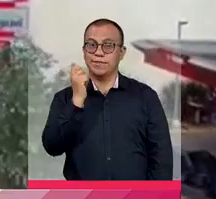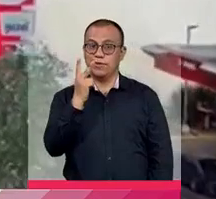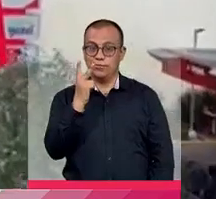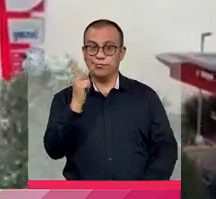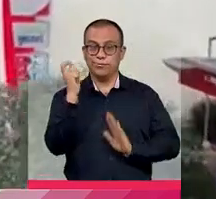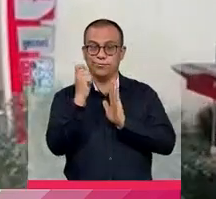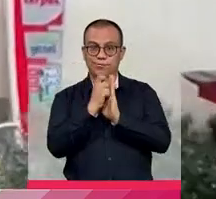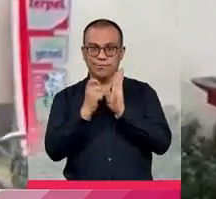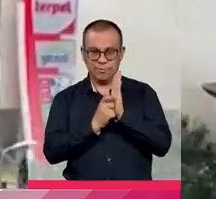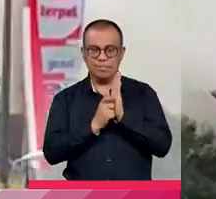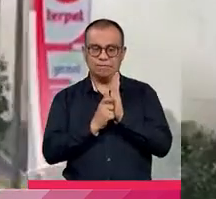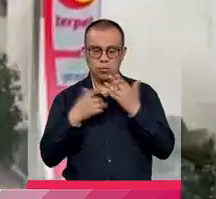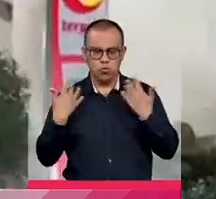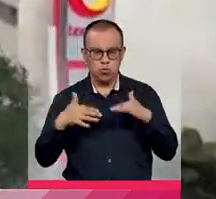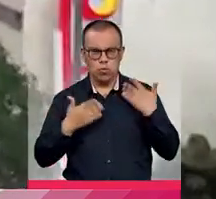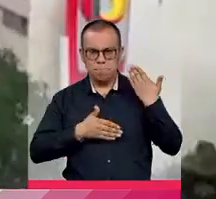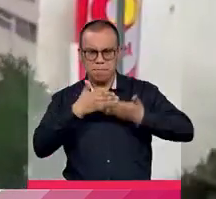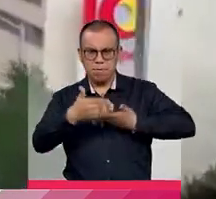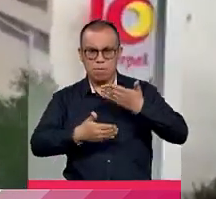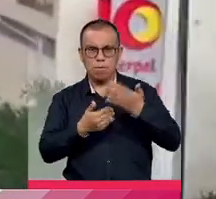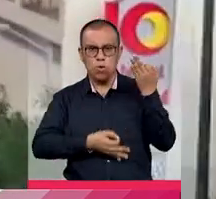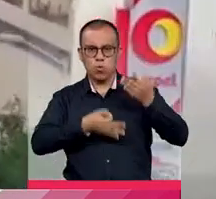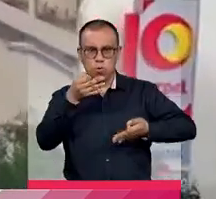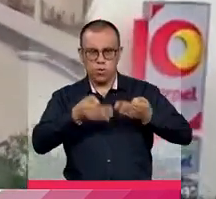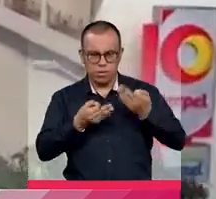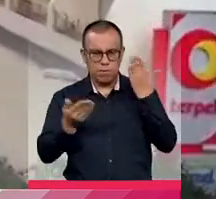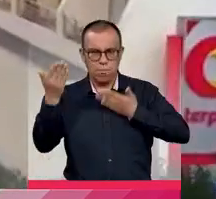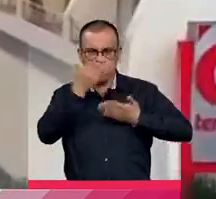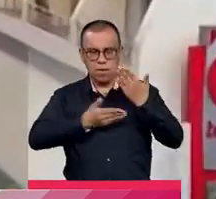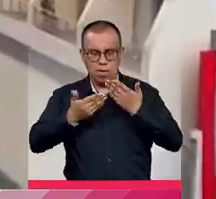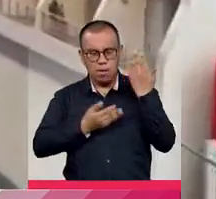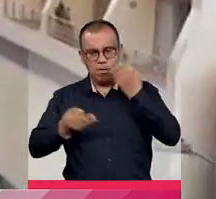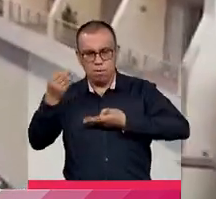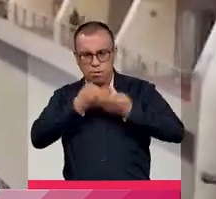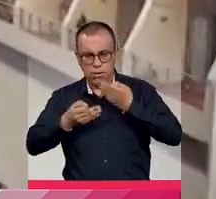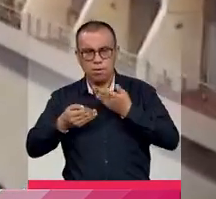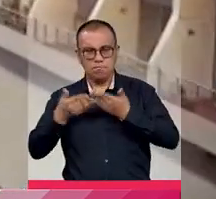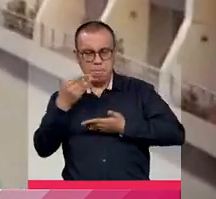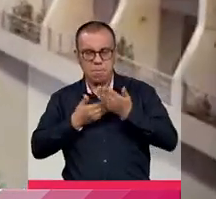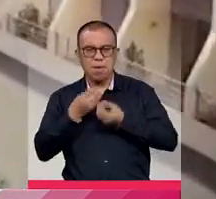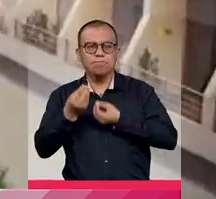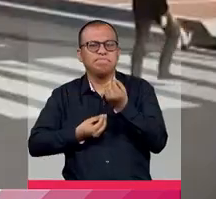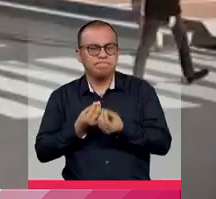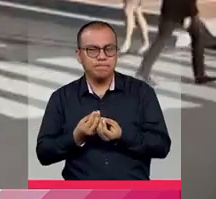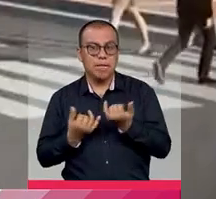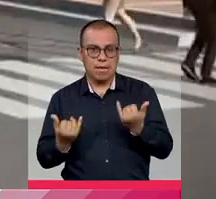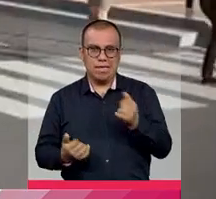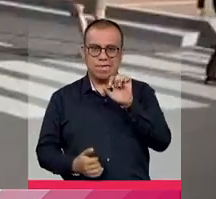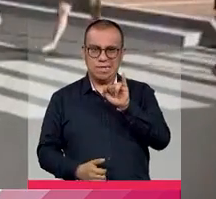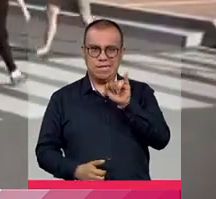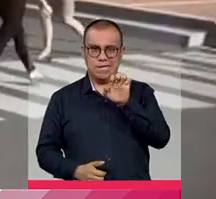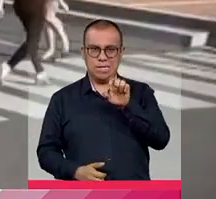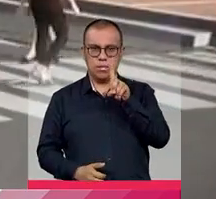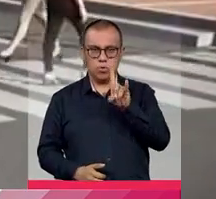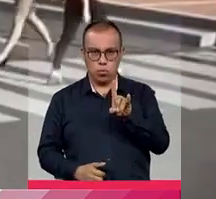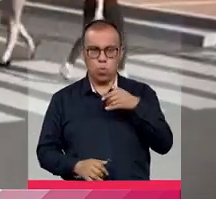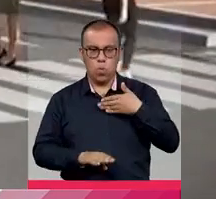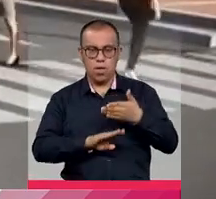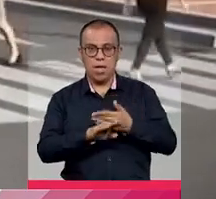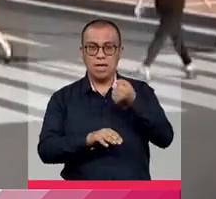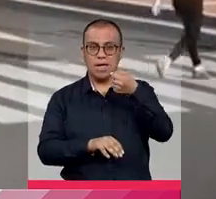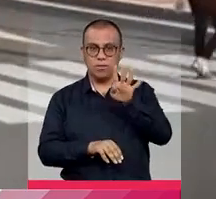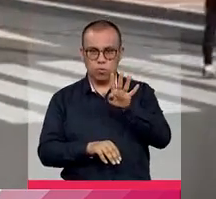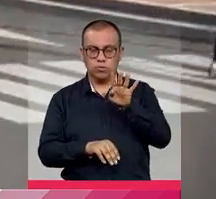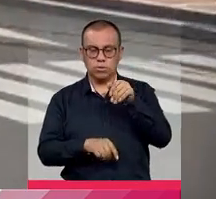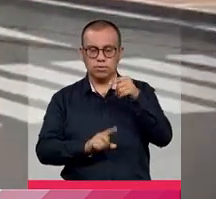determinadas por los jueces medidas cautelares medidas cautelares que le dieron al IUD desde hace 14 meses suspender